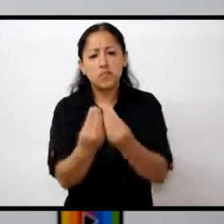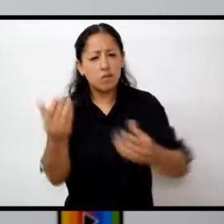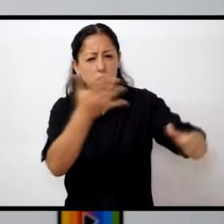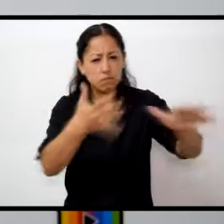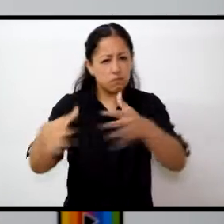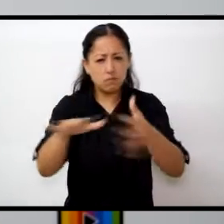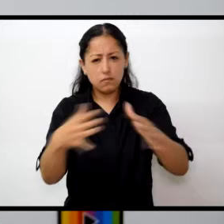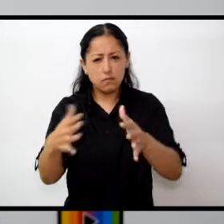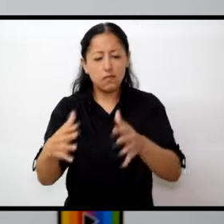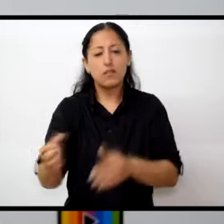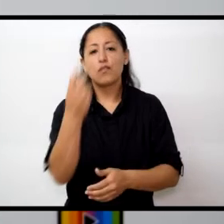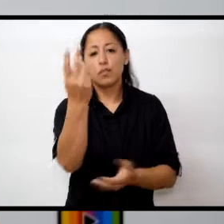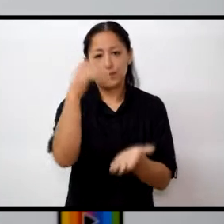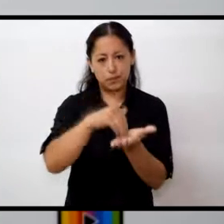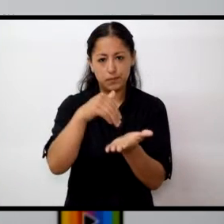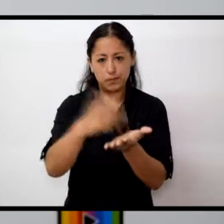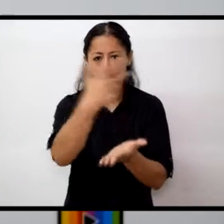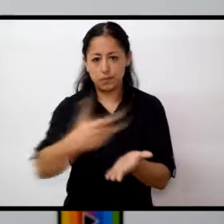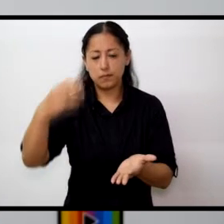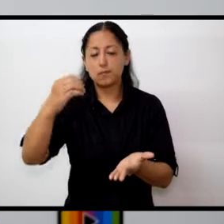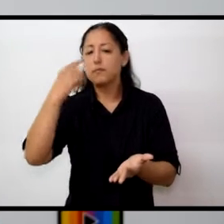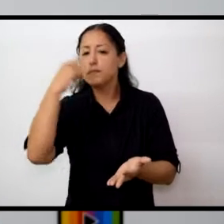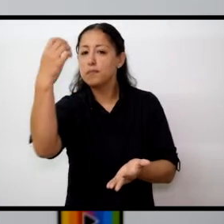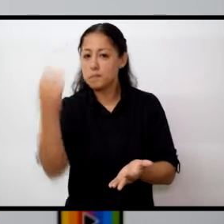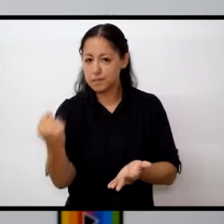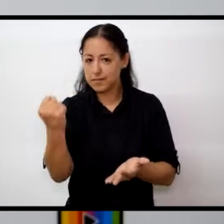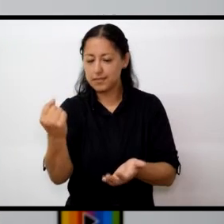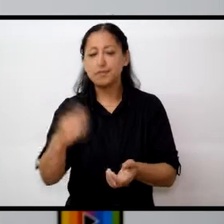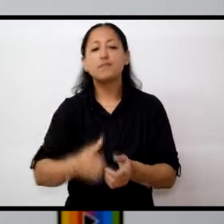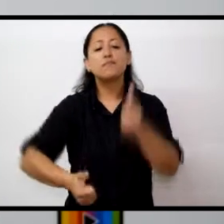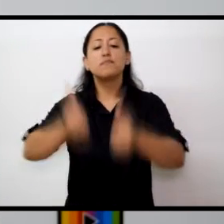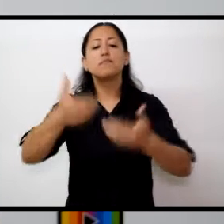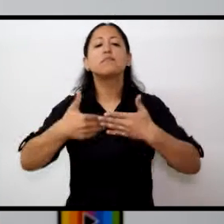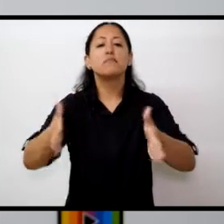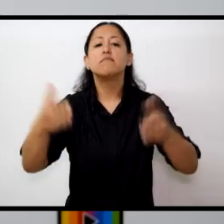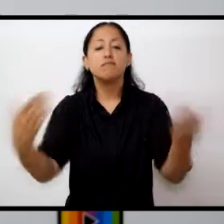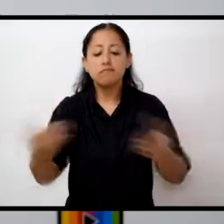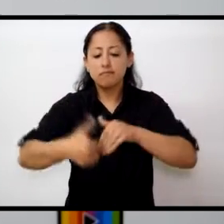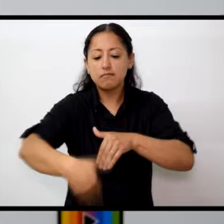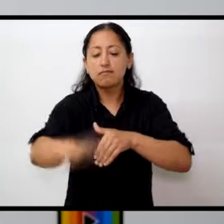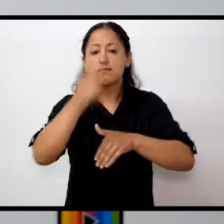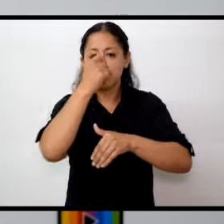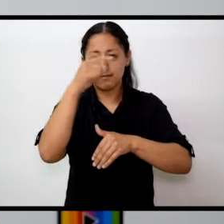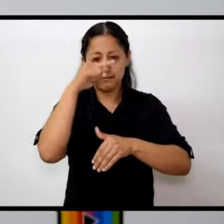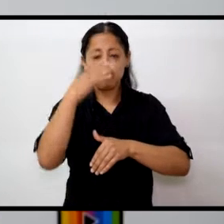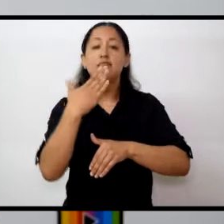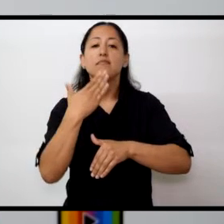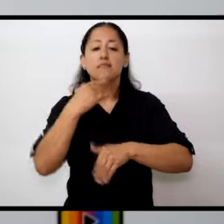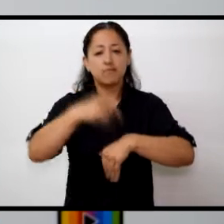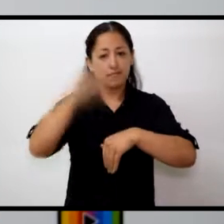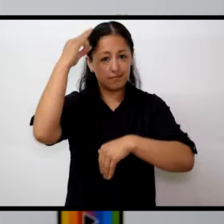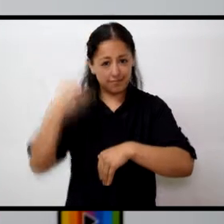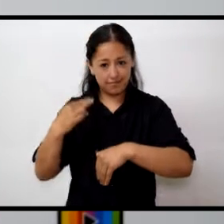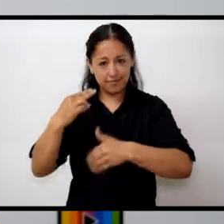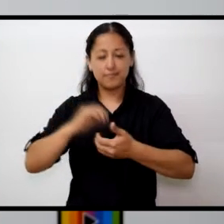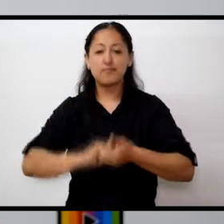a los 2.300.000 pesos y el acto de apertura tendrá lugar este 27 de abril a la hora 9. Para conocer